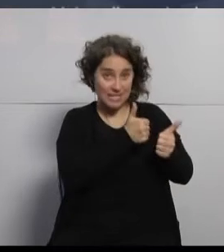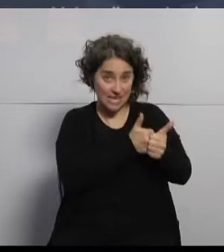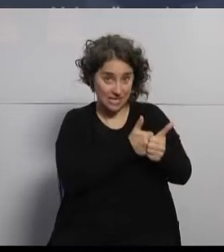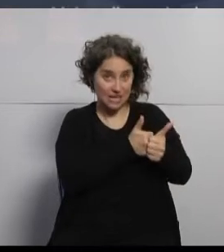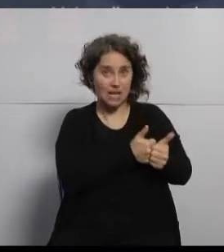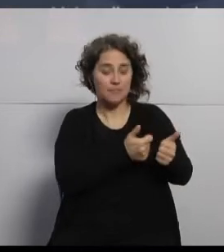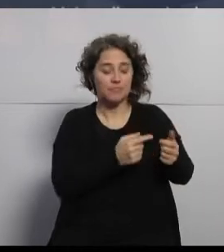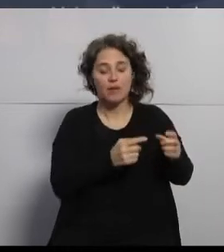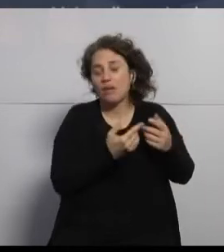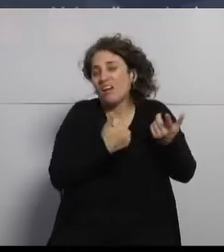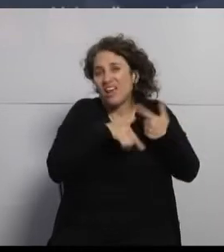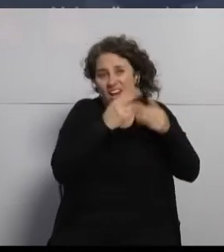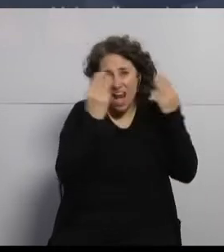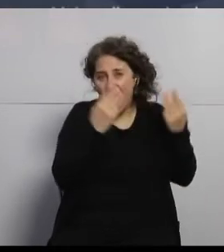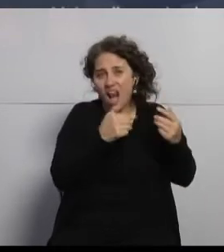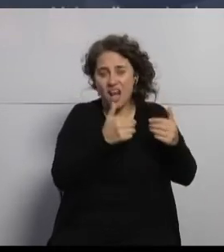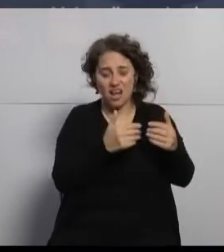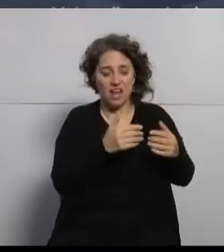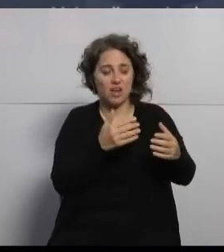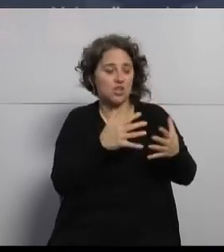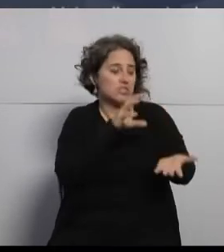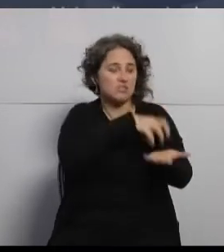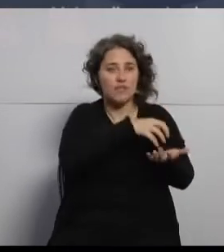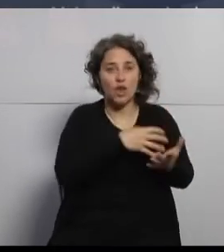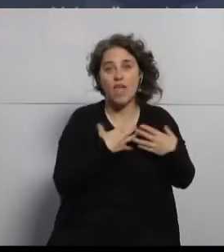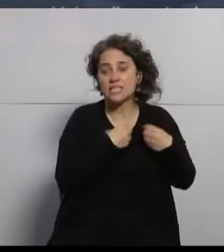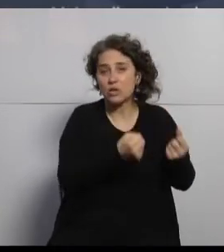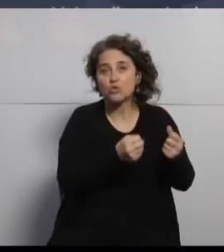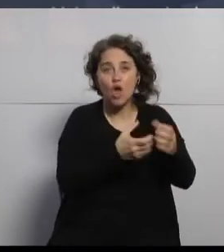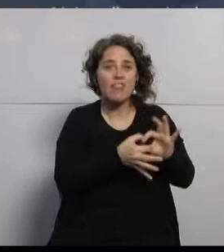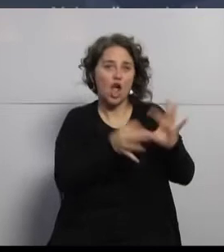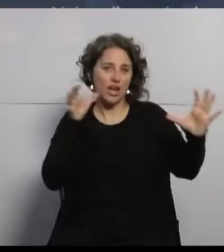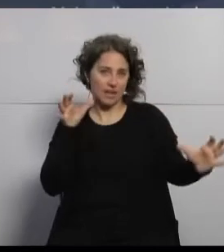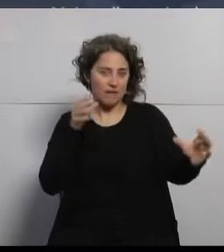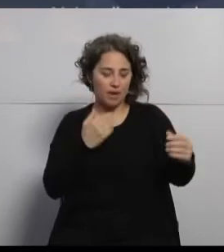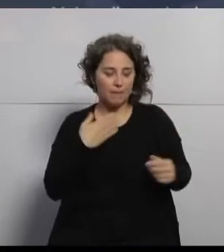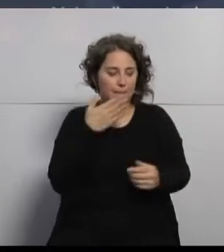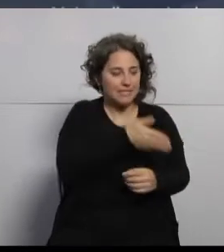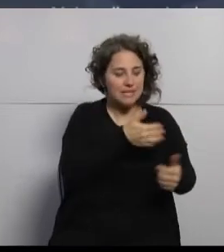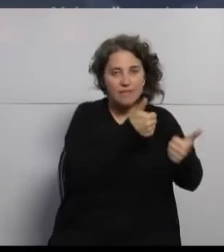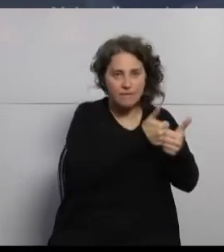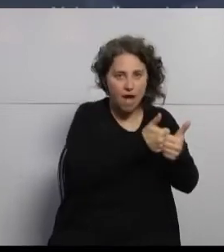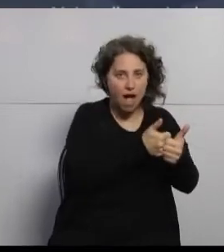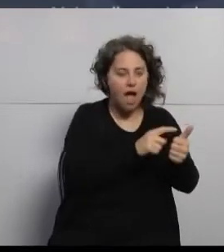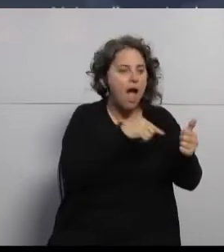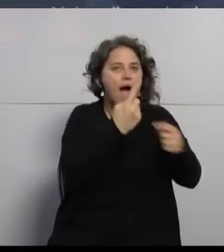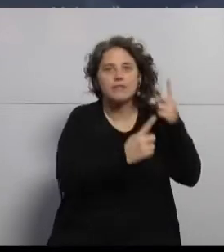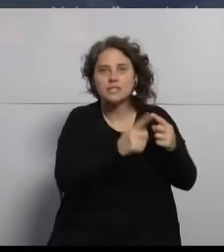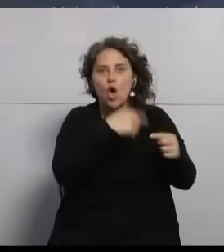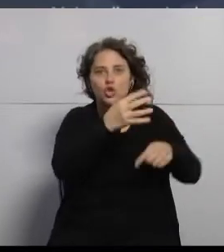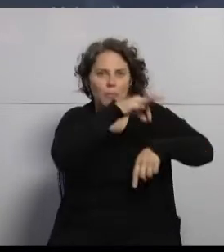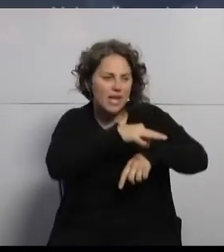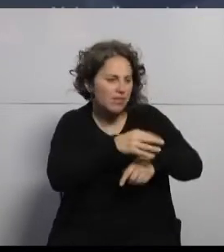Normalmente las atenciones en medios de salud son desconectadas. El paciente va, de pronto el médico que vuelve a atenderlo no es el mismo,